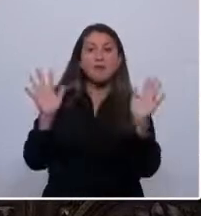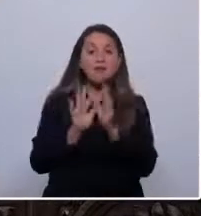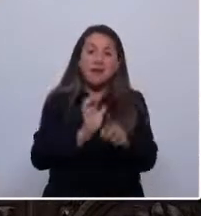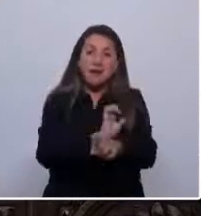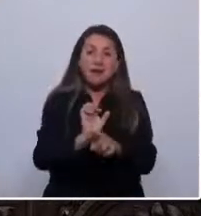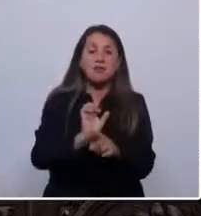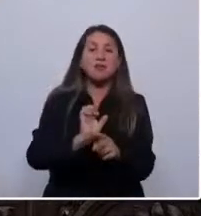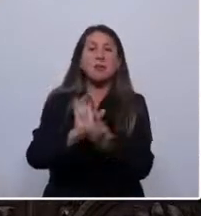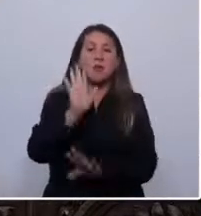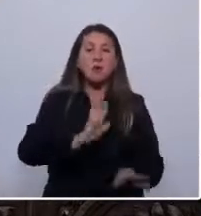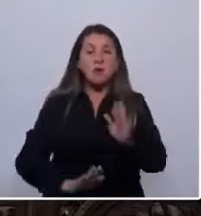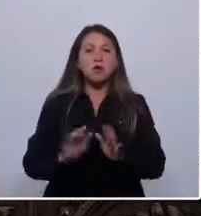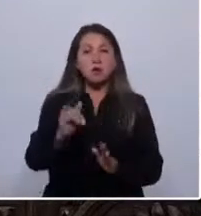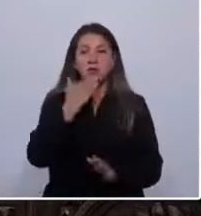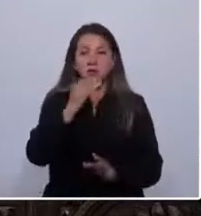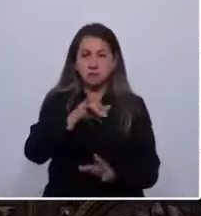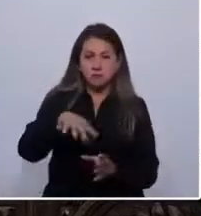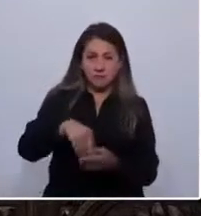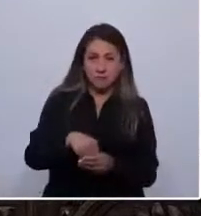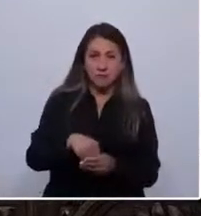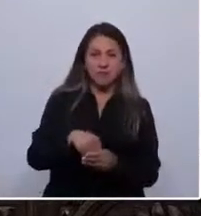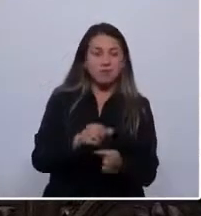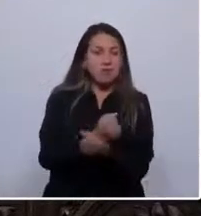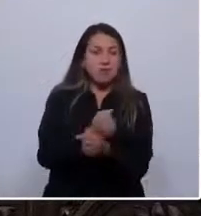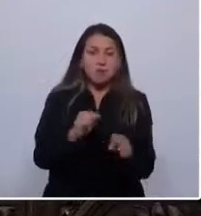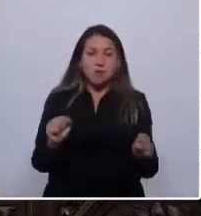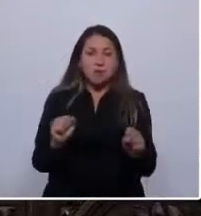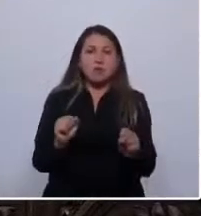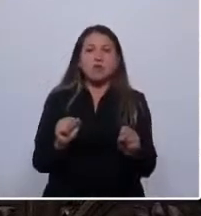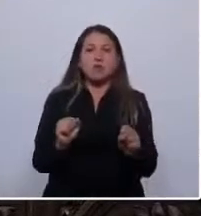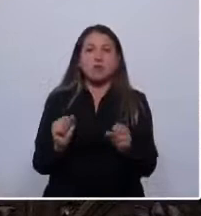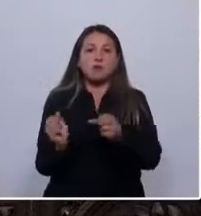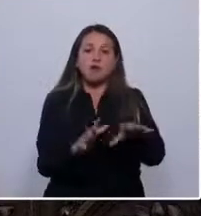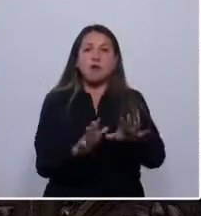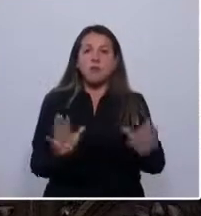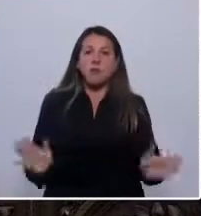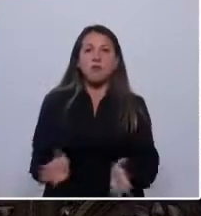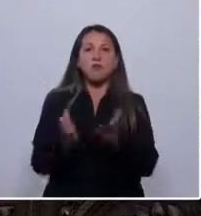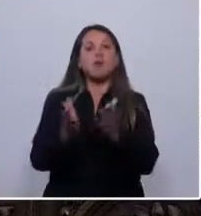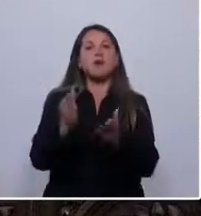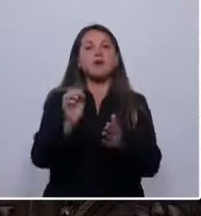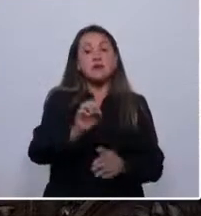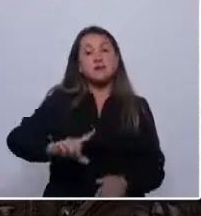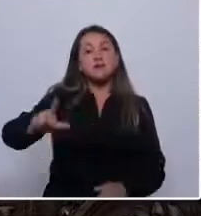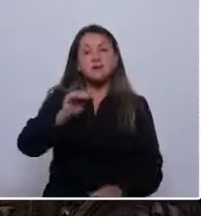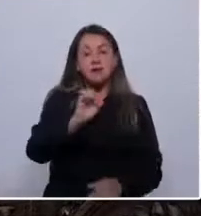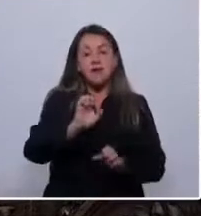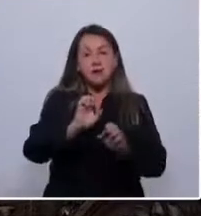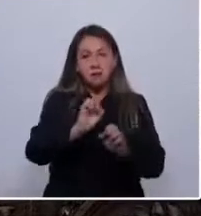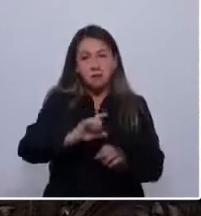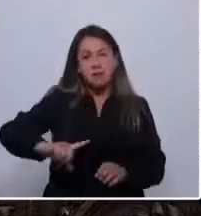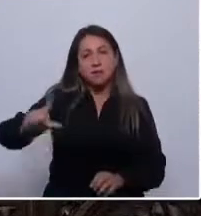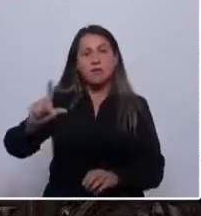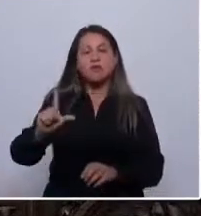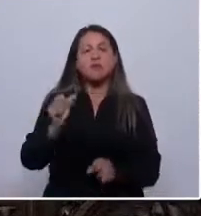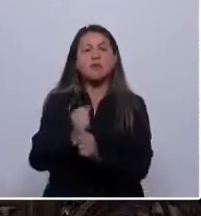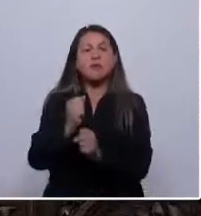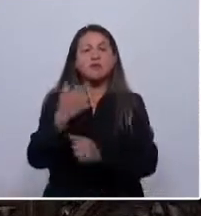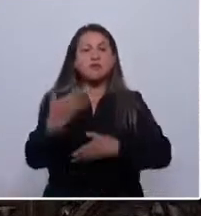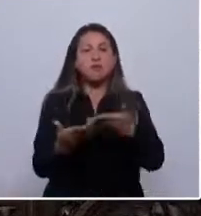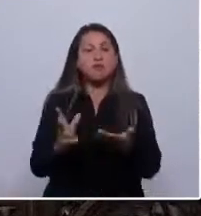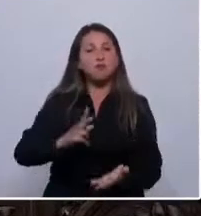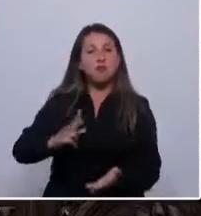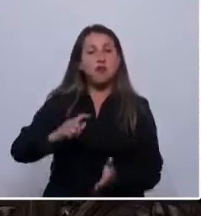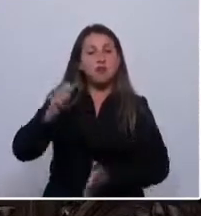y socialmente inclusivo. No podemos dejar de promover el crecimiento, emprendimiento y la creación de empleos formales con